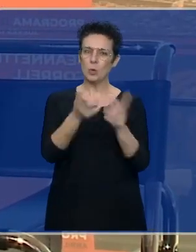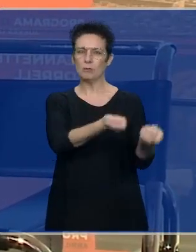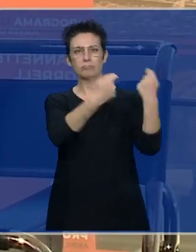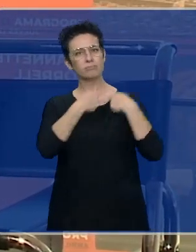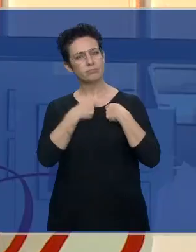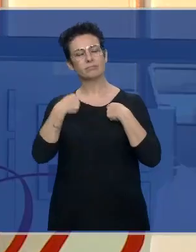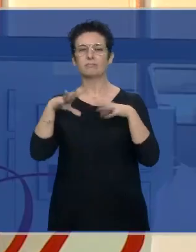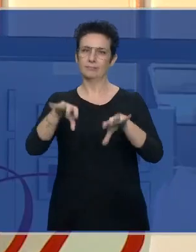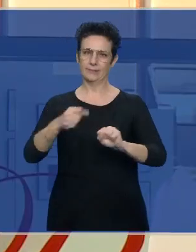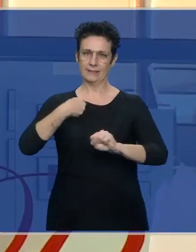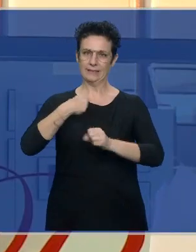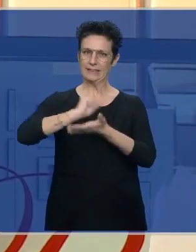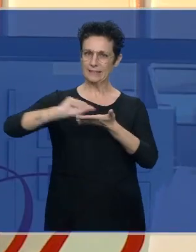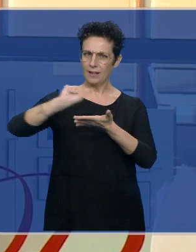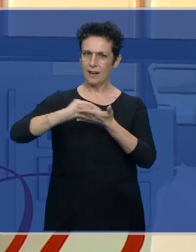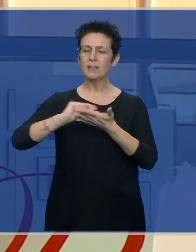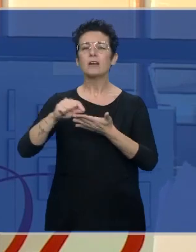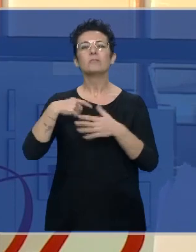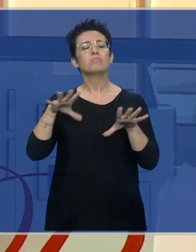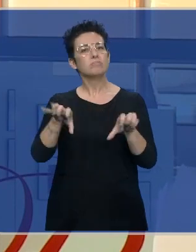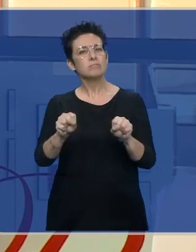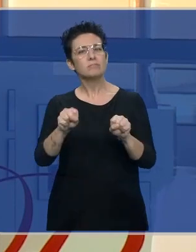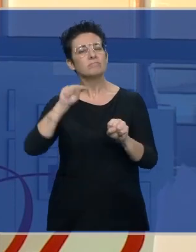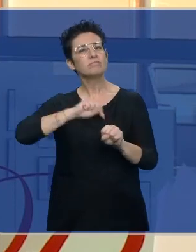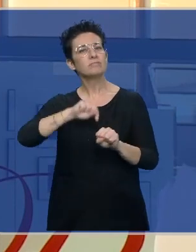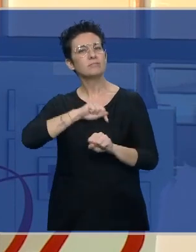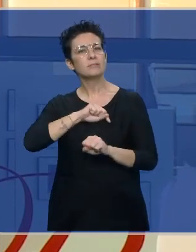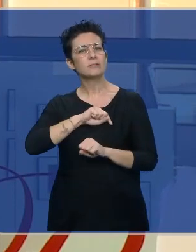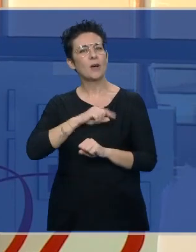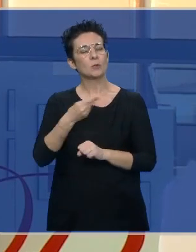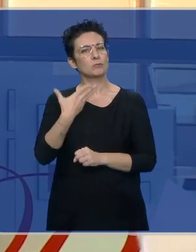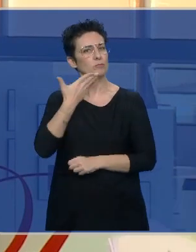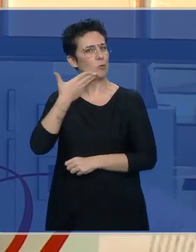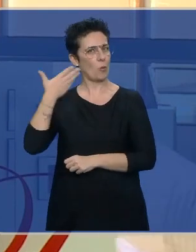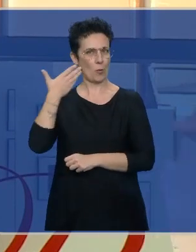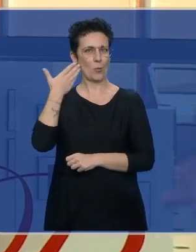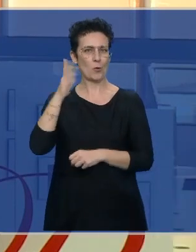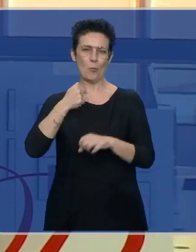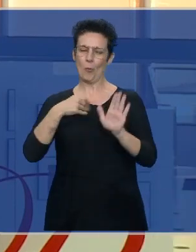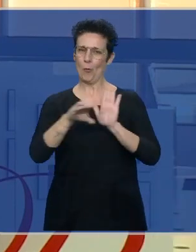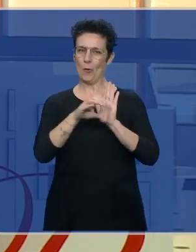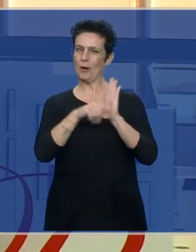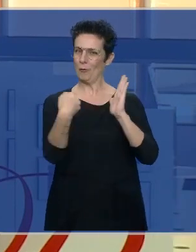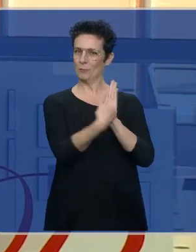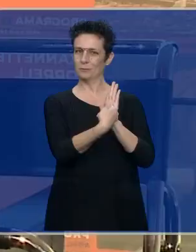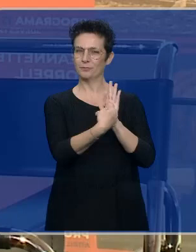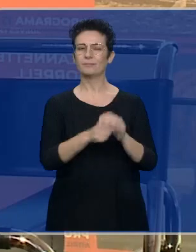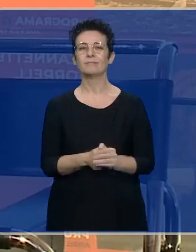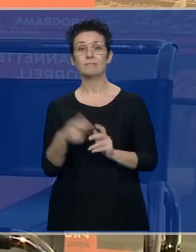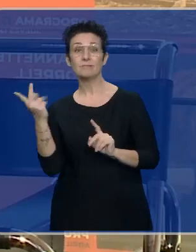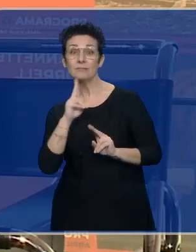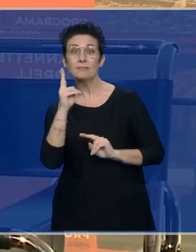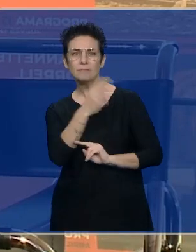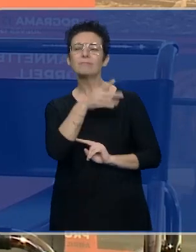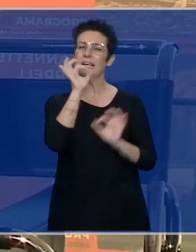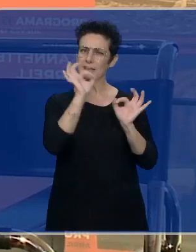ediciones como secretario. Y la verdad es que es algo que llevo a gala en mi currículum, ¿no? Y seguro, Fernando, que hoy vamos